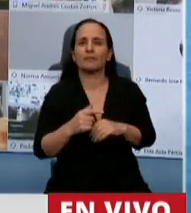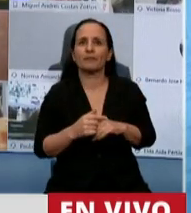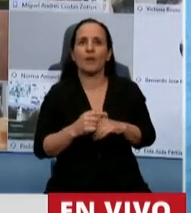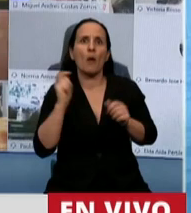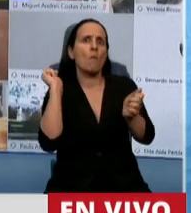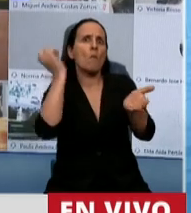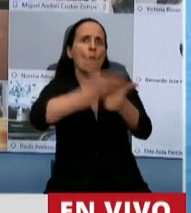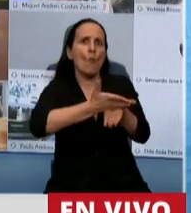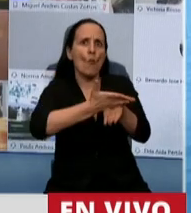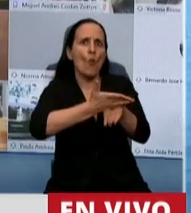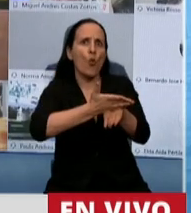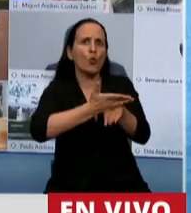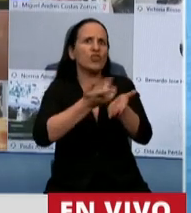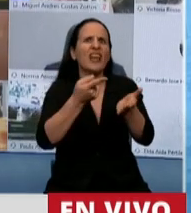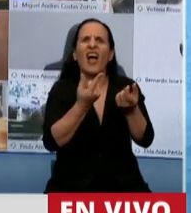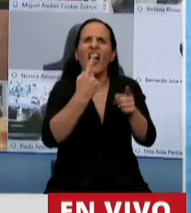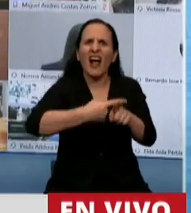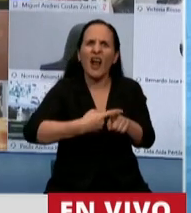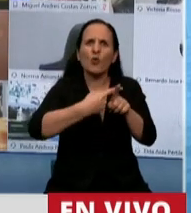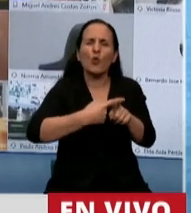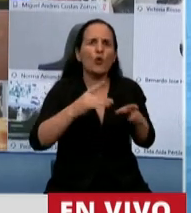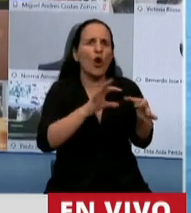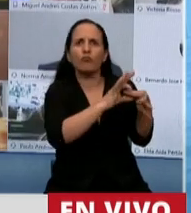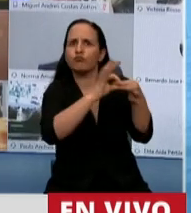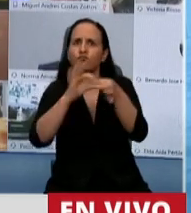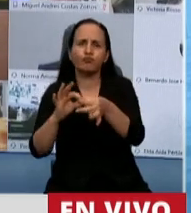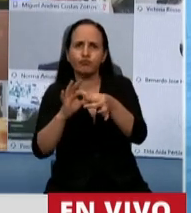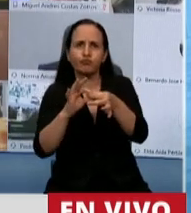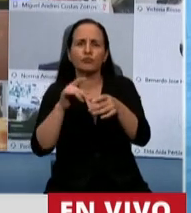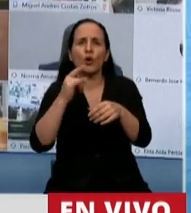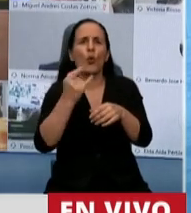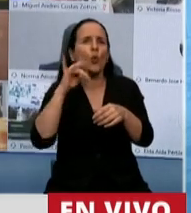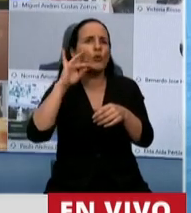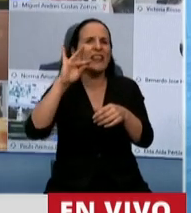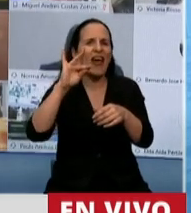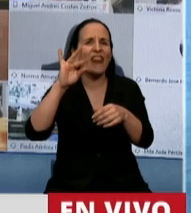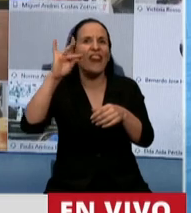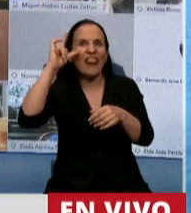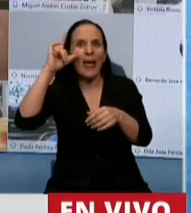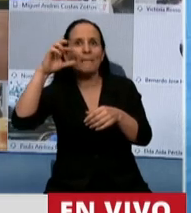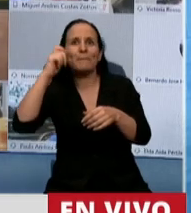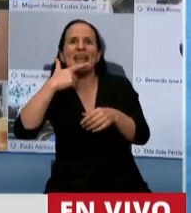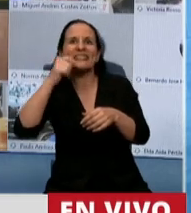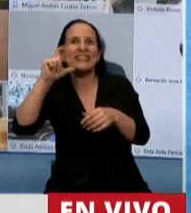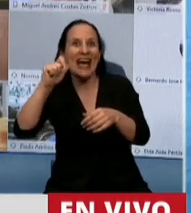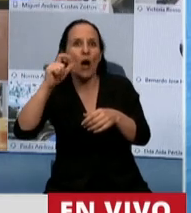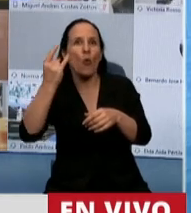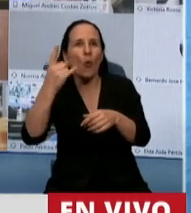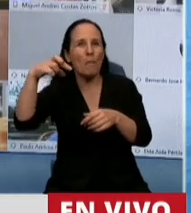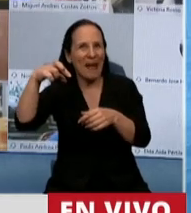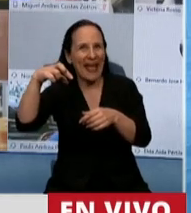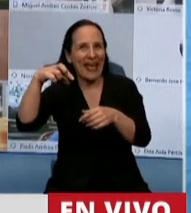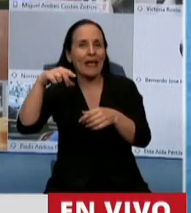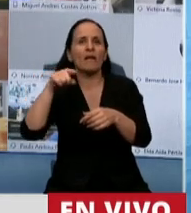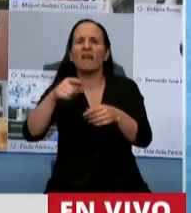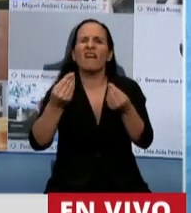establecida en unidades de valor denominadas unidades de pesca, UP, equivalentes al